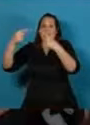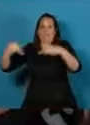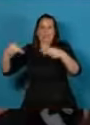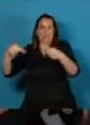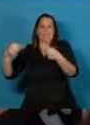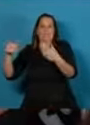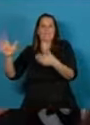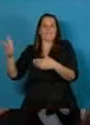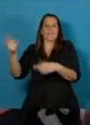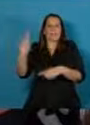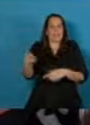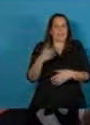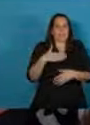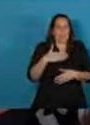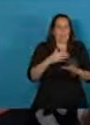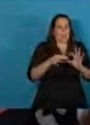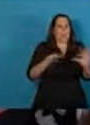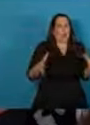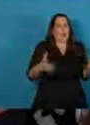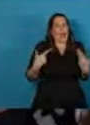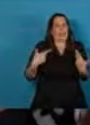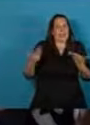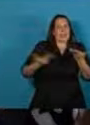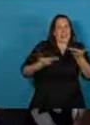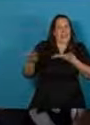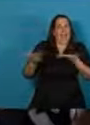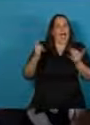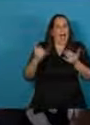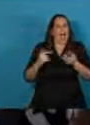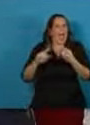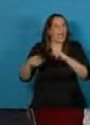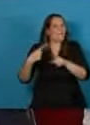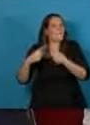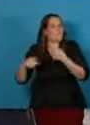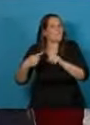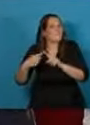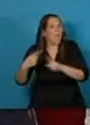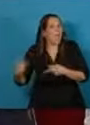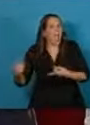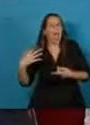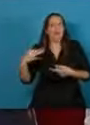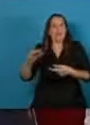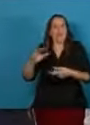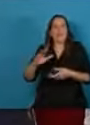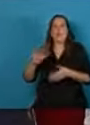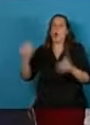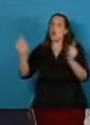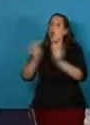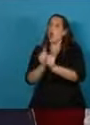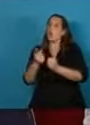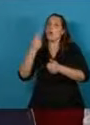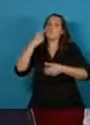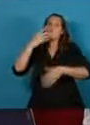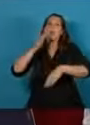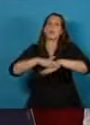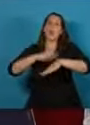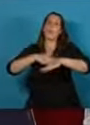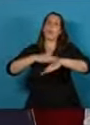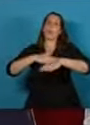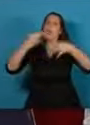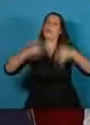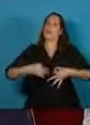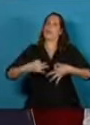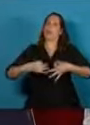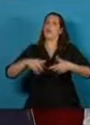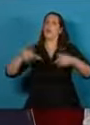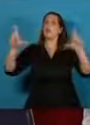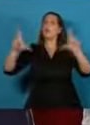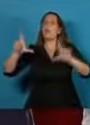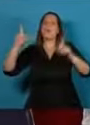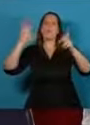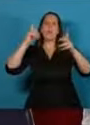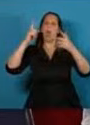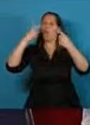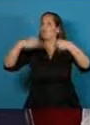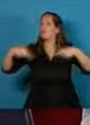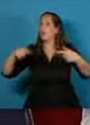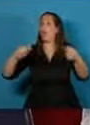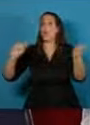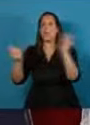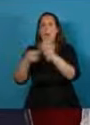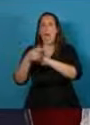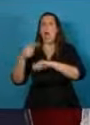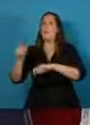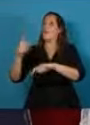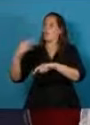asume el compromiso de acompañar esos cambios con independencia en la transición y de consolidarlos como una gran industria del